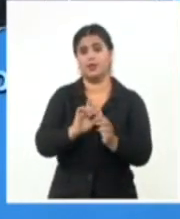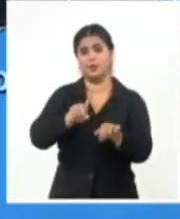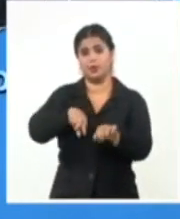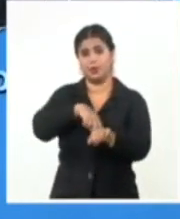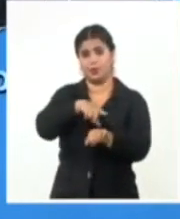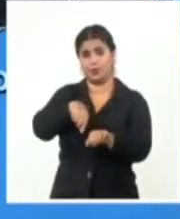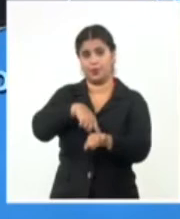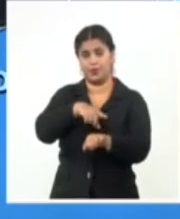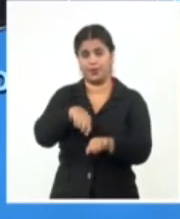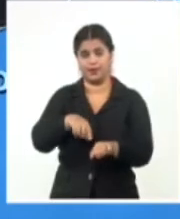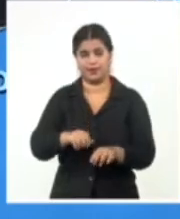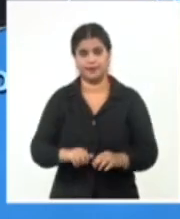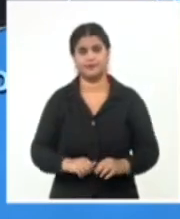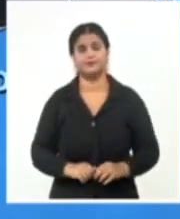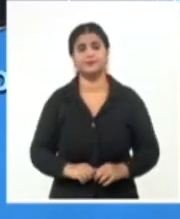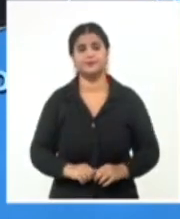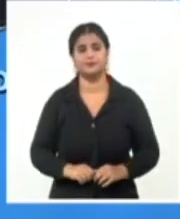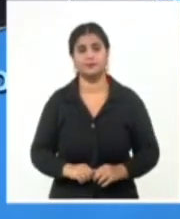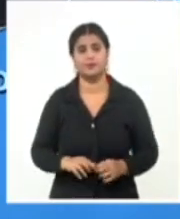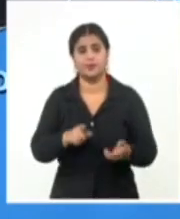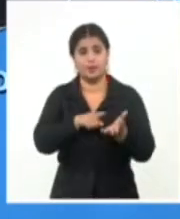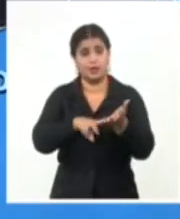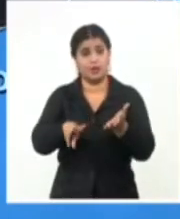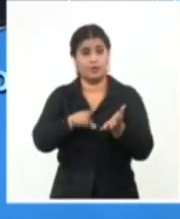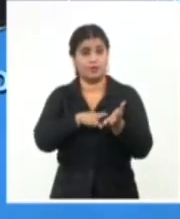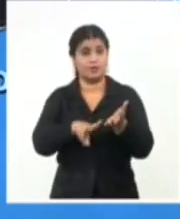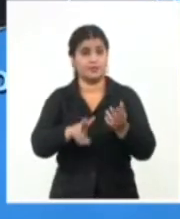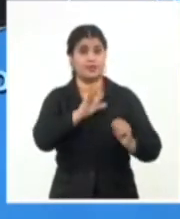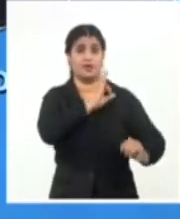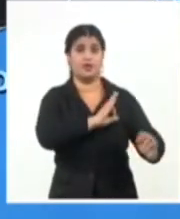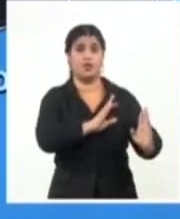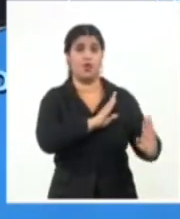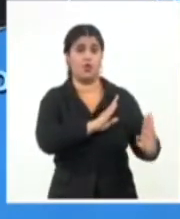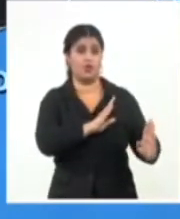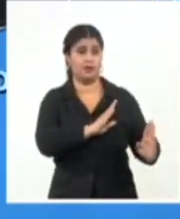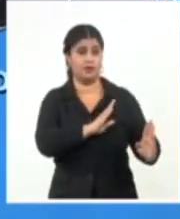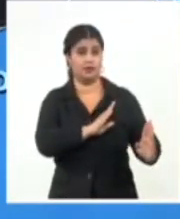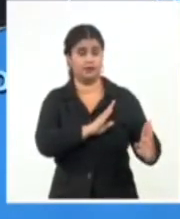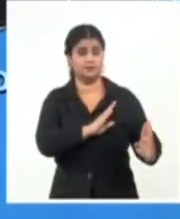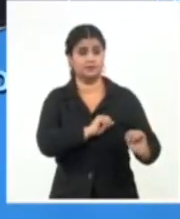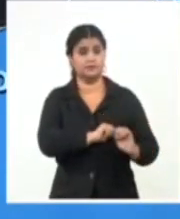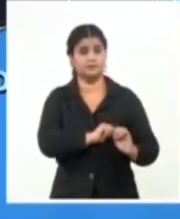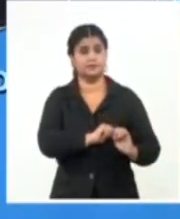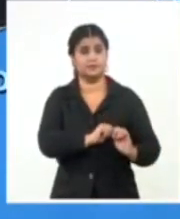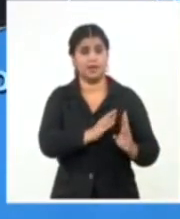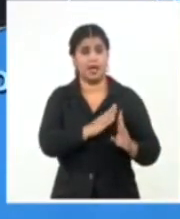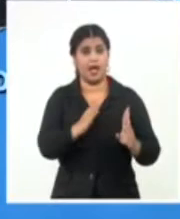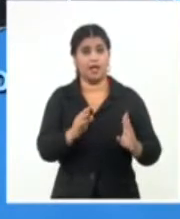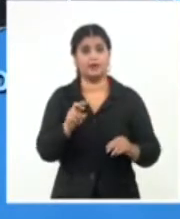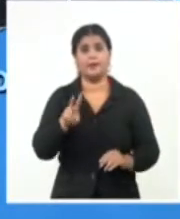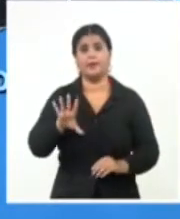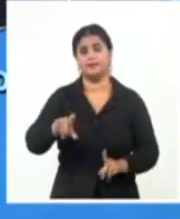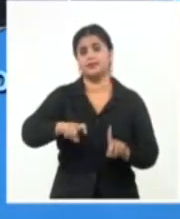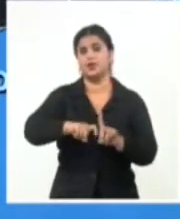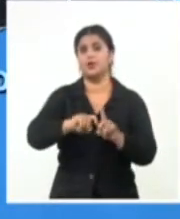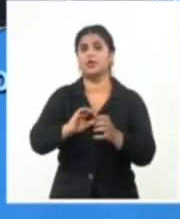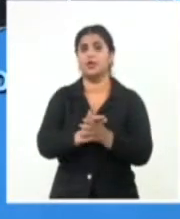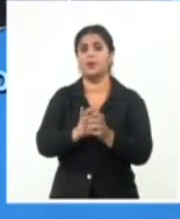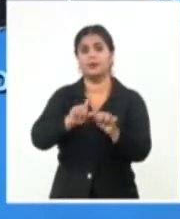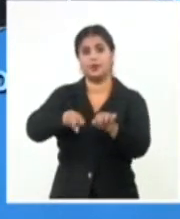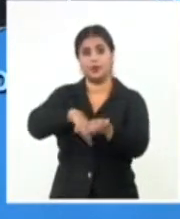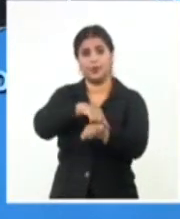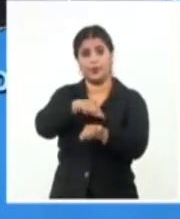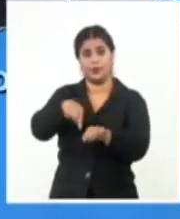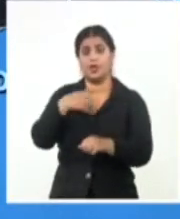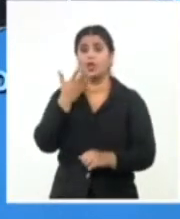incluso con rachas superiores. En las provincias orientales soplarán del nordeste y del este solo hasta 25 kilómetros por hora. Con este régimen de